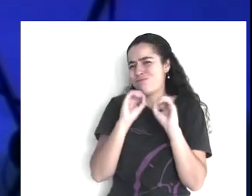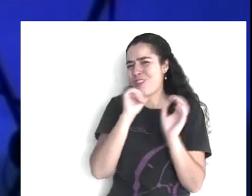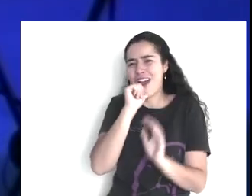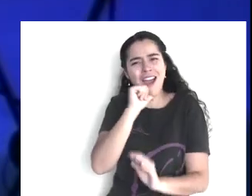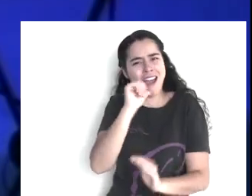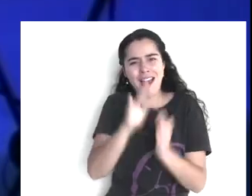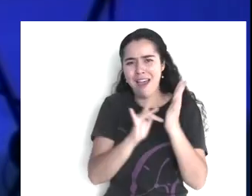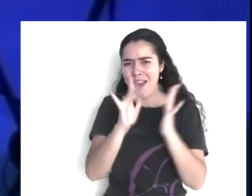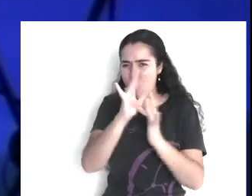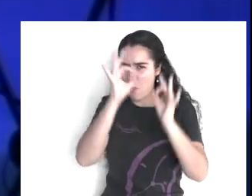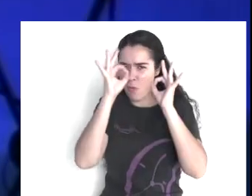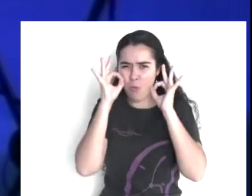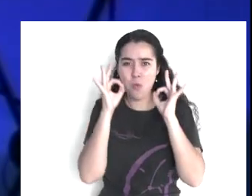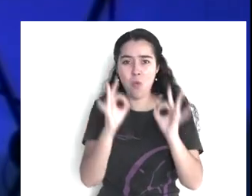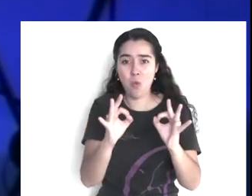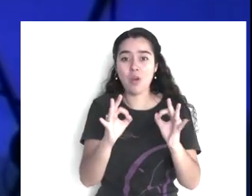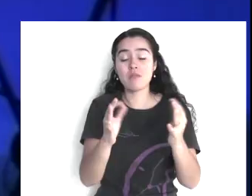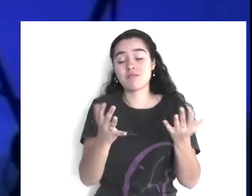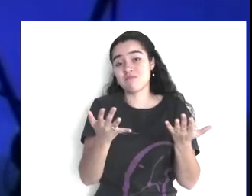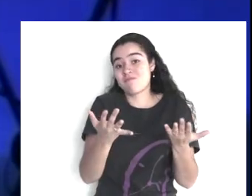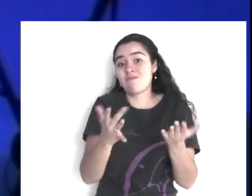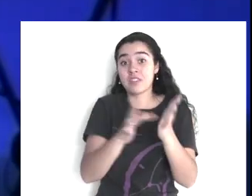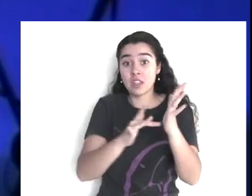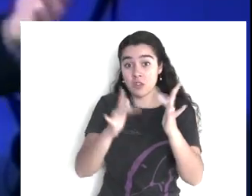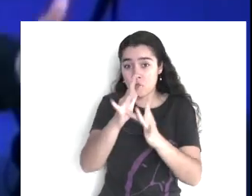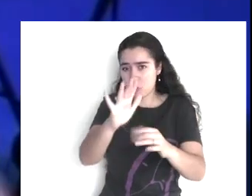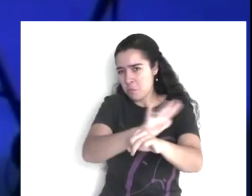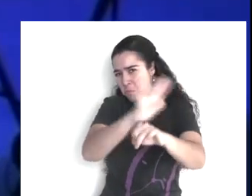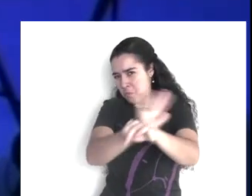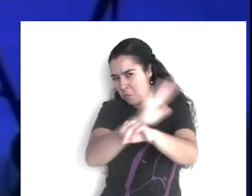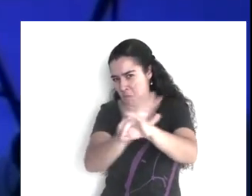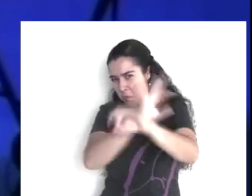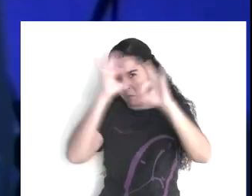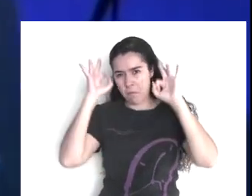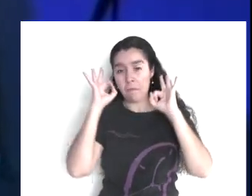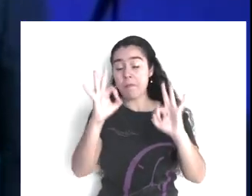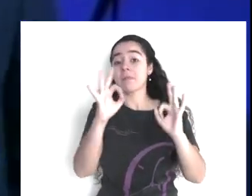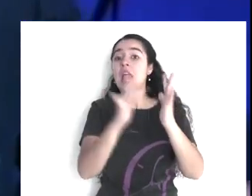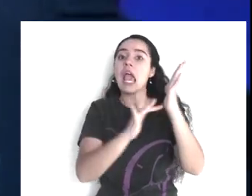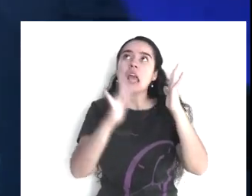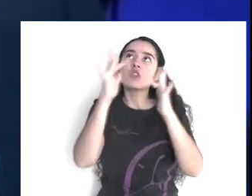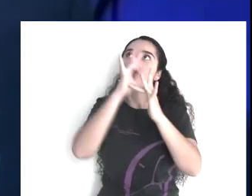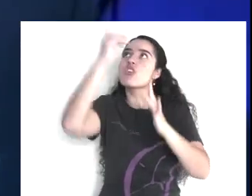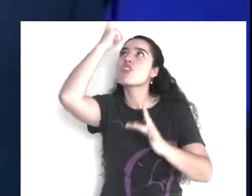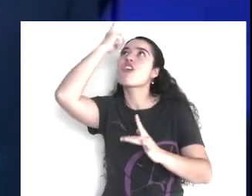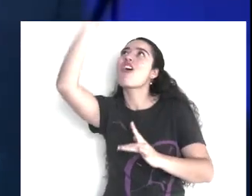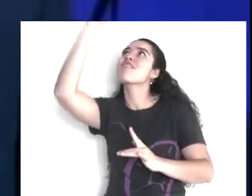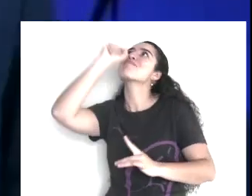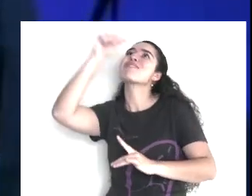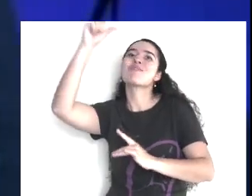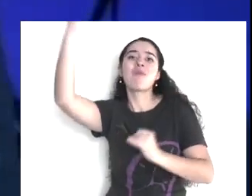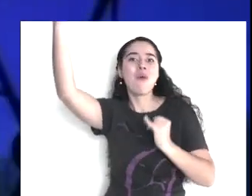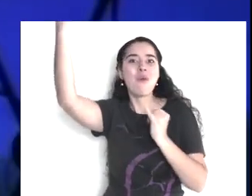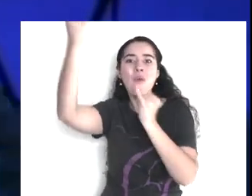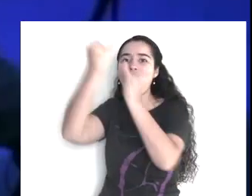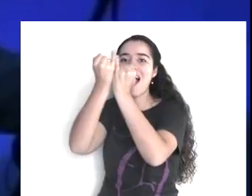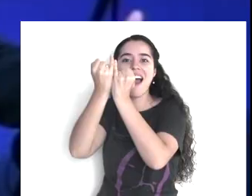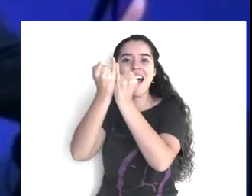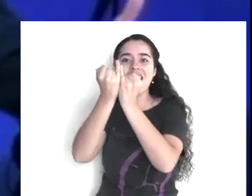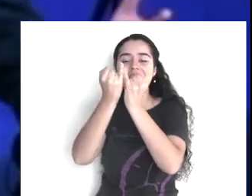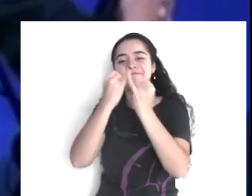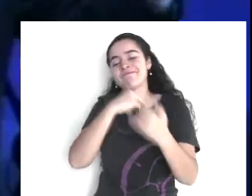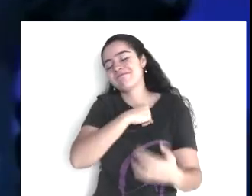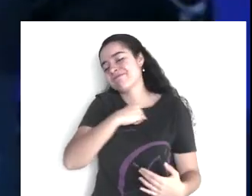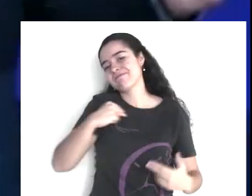ventaja. ¿Cuál es la gran ventaja? De que él era Dios. Nosotros no somos Dios. La gran